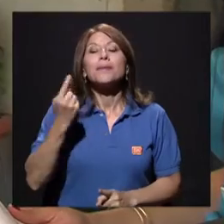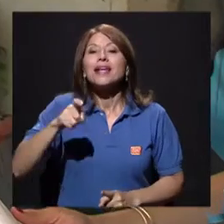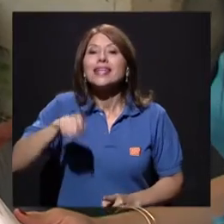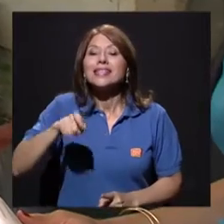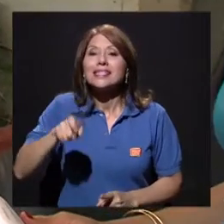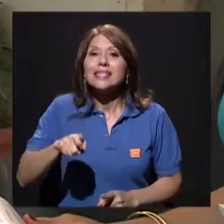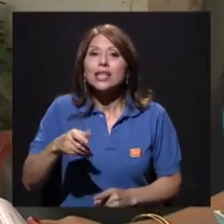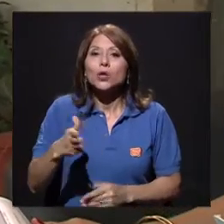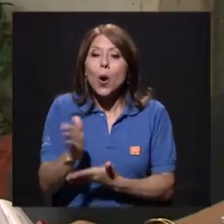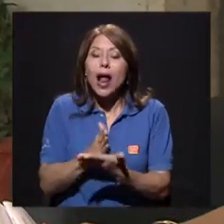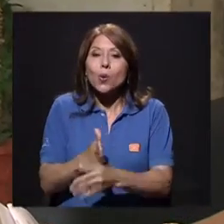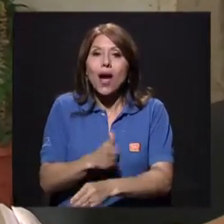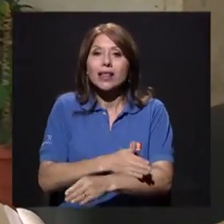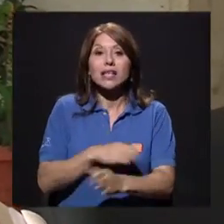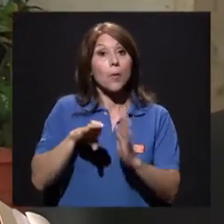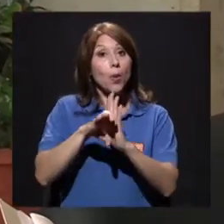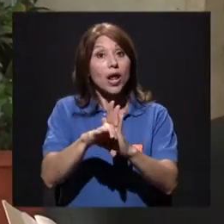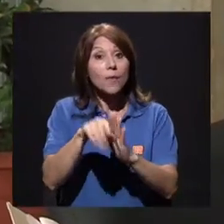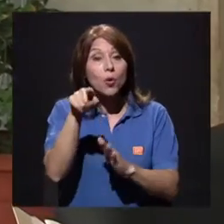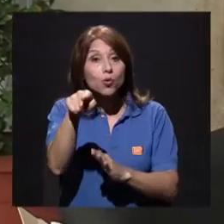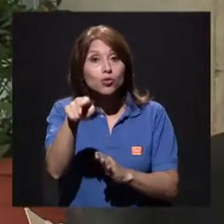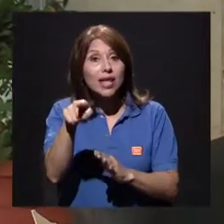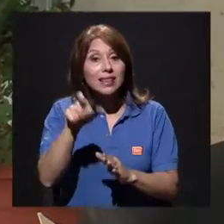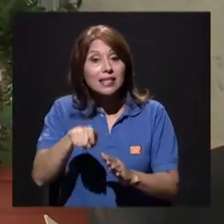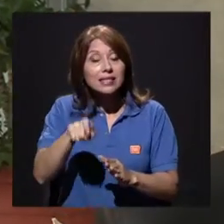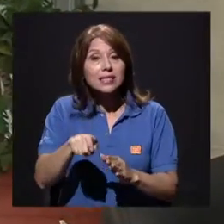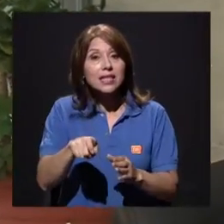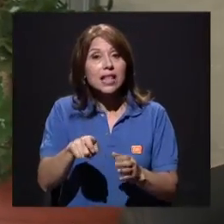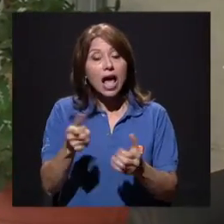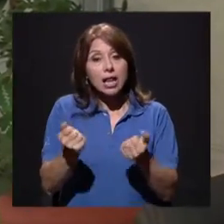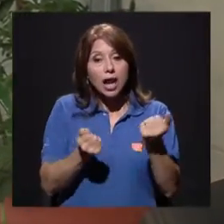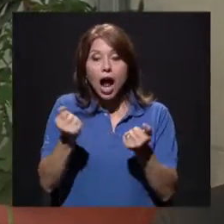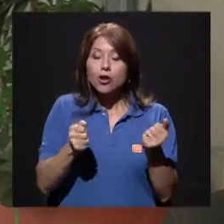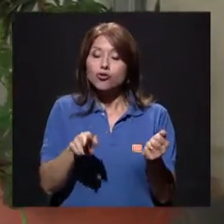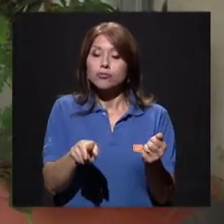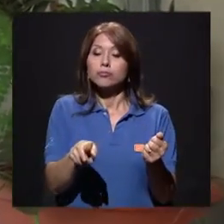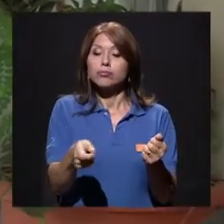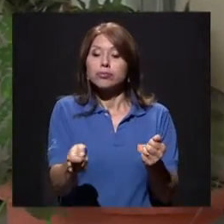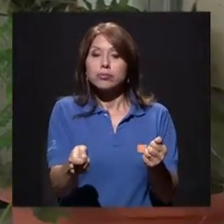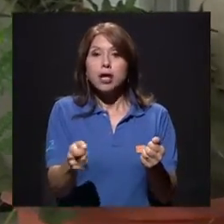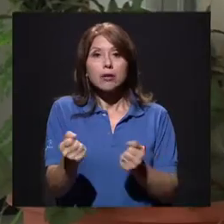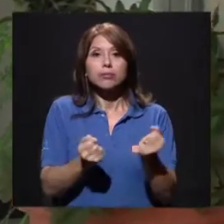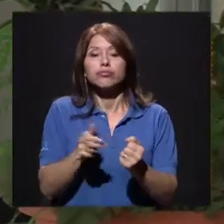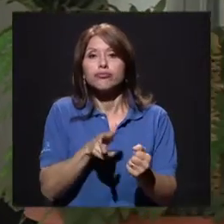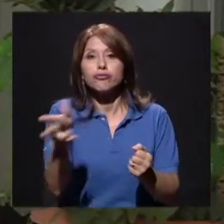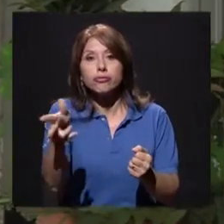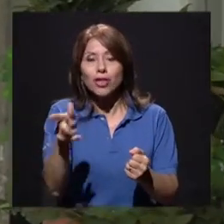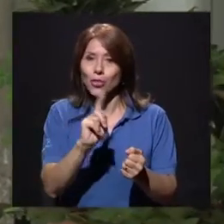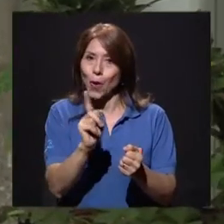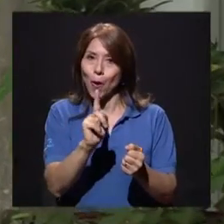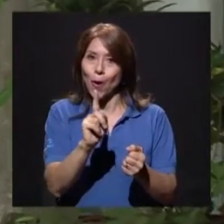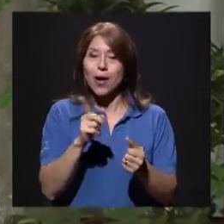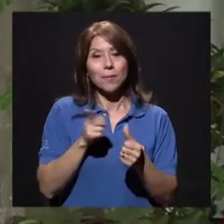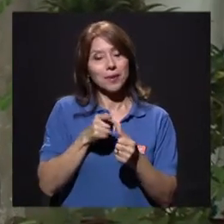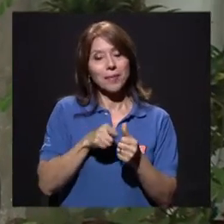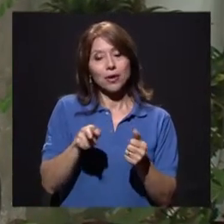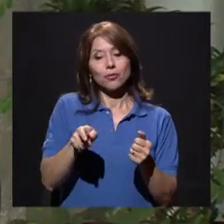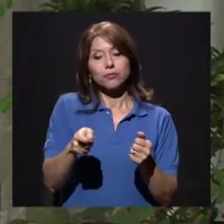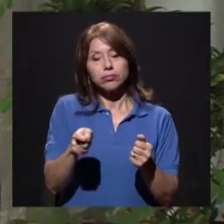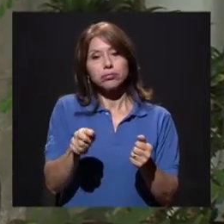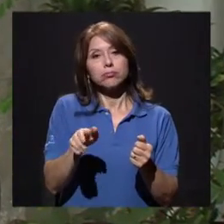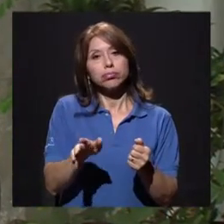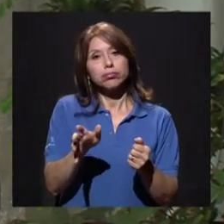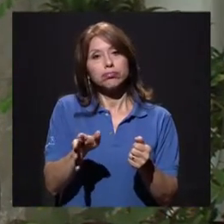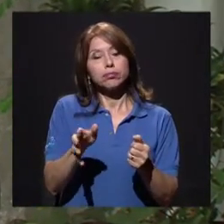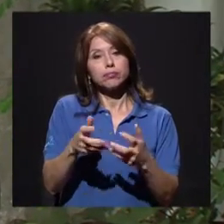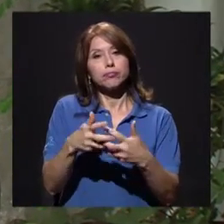es como arrancar el carro. Usted no sale a la primera, o siempre lo enciende y deja que todo circule y se caliente y luego se va. Entonces, yo asimilo